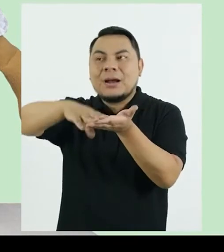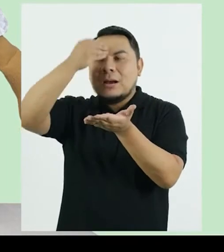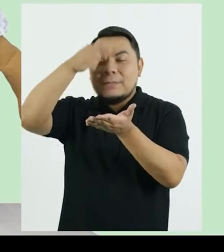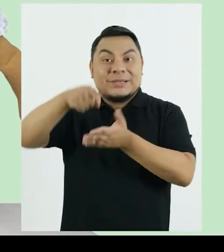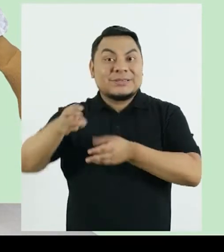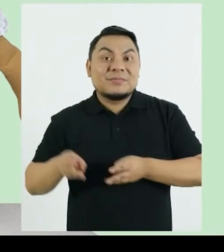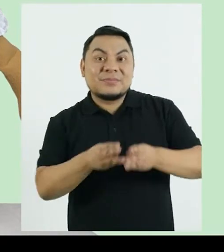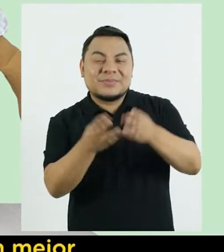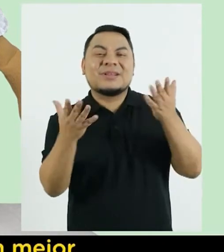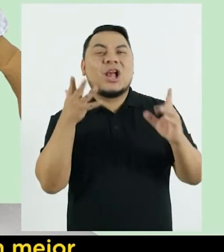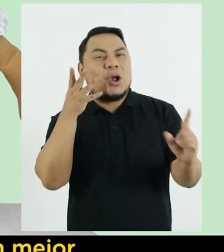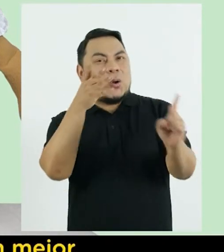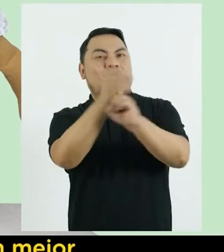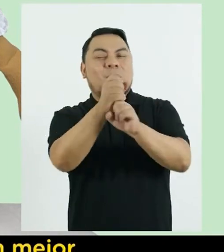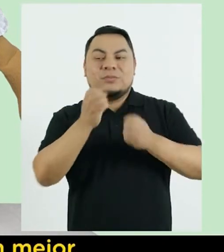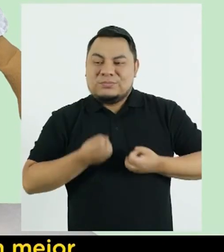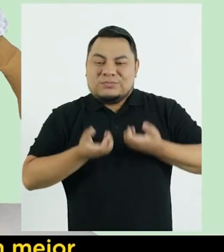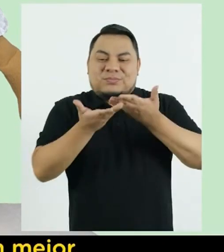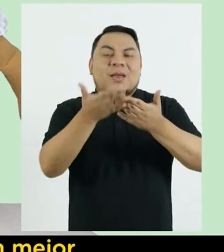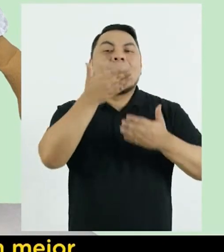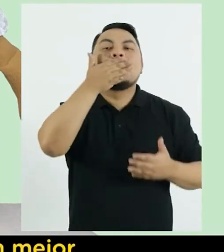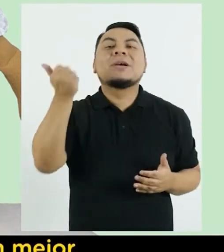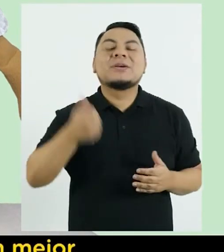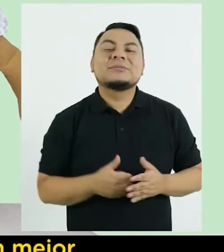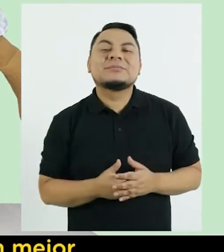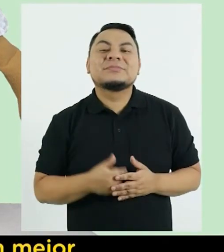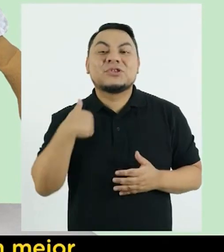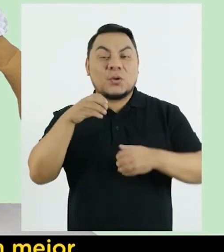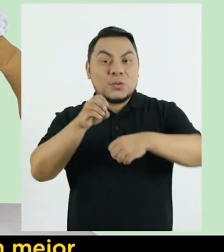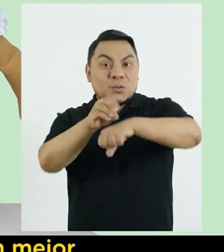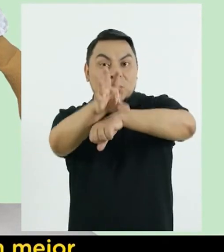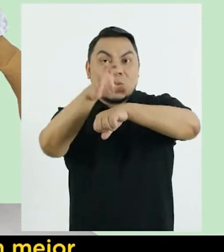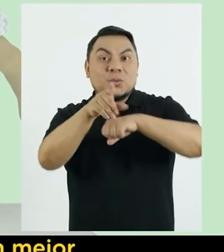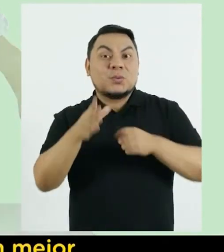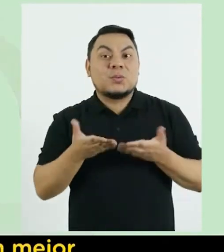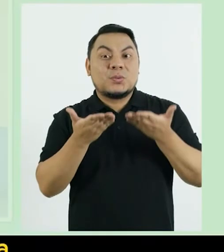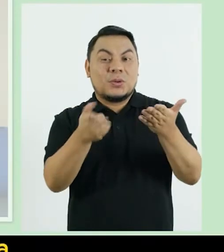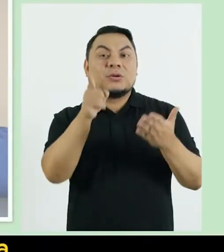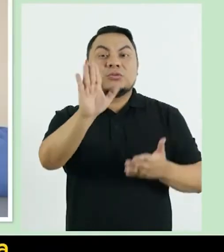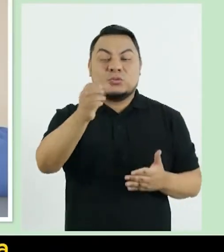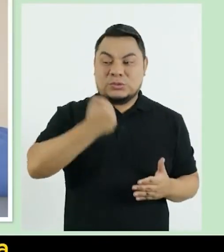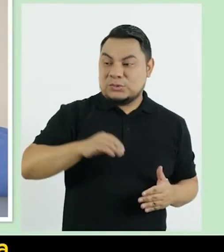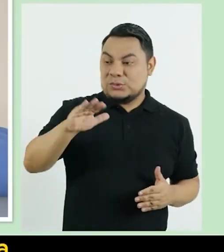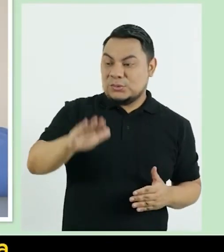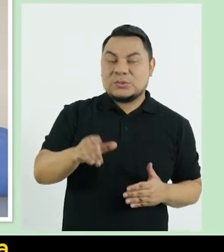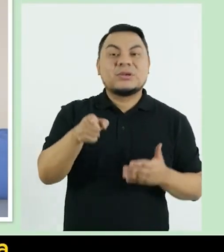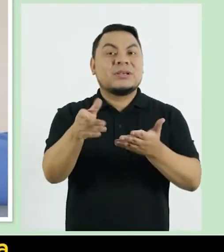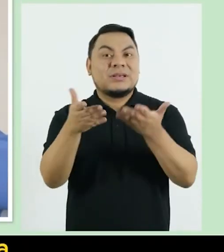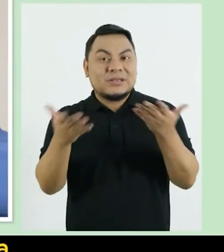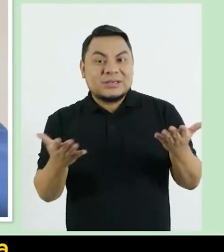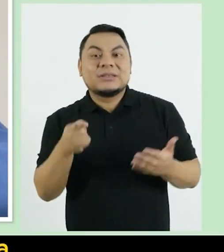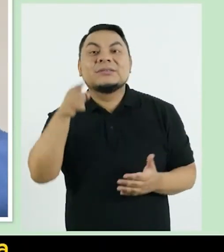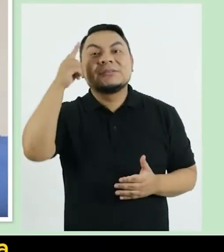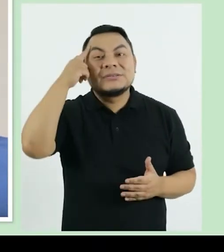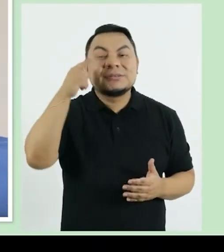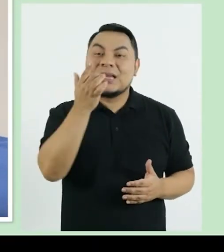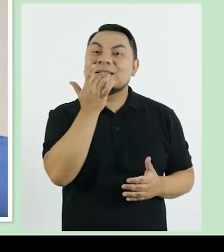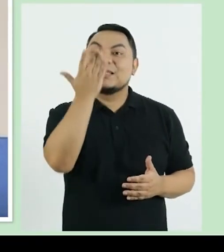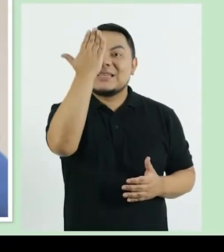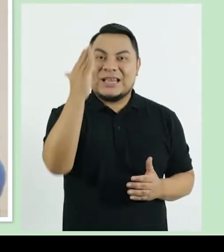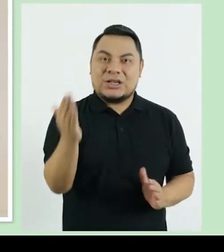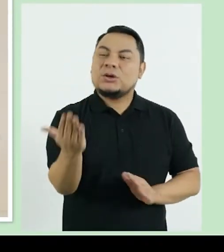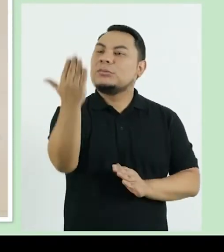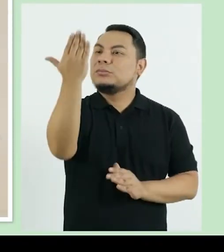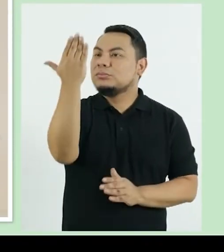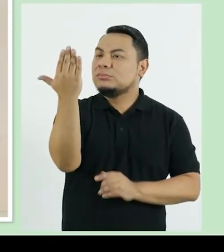más palabras Y de ese modo logran que se expresen mejor Les sugiero que pongan a su niña o